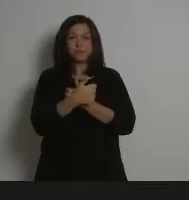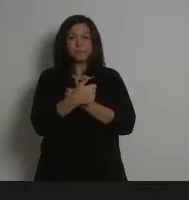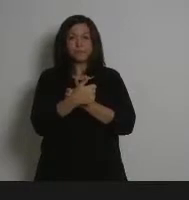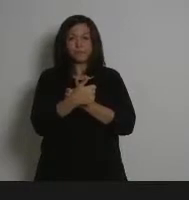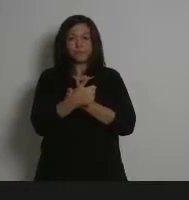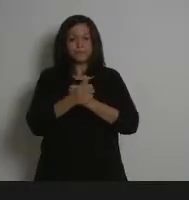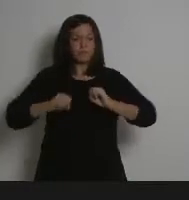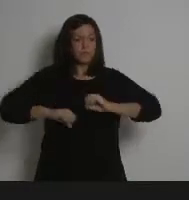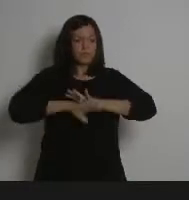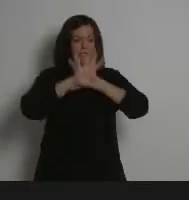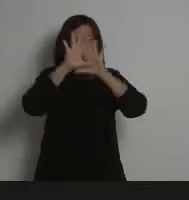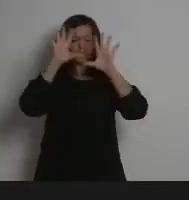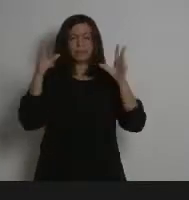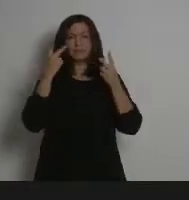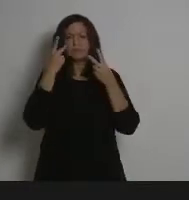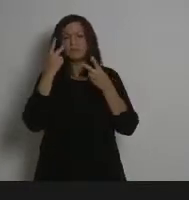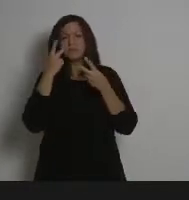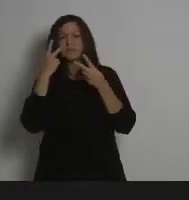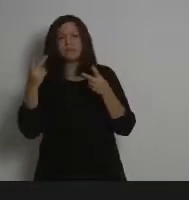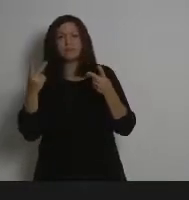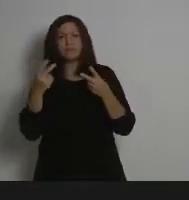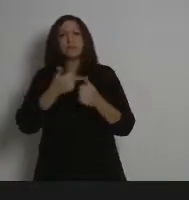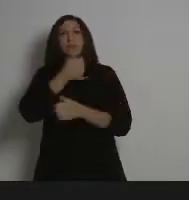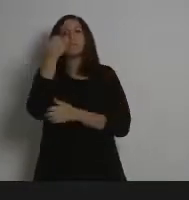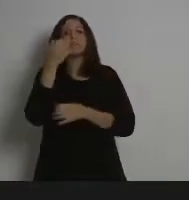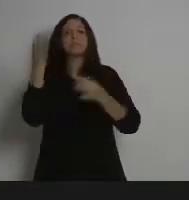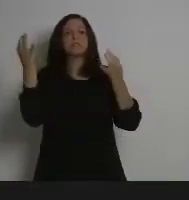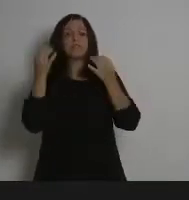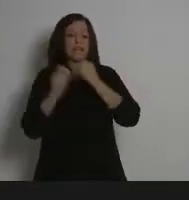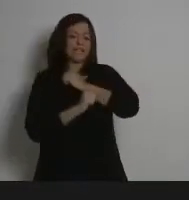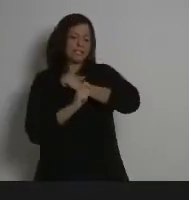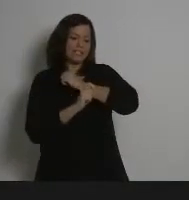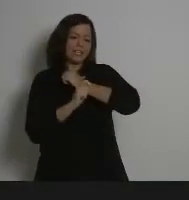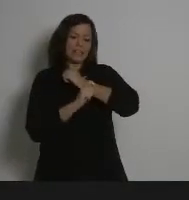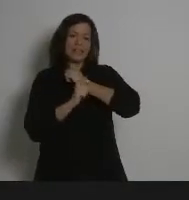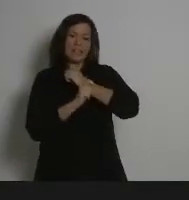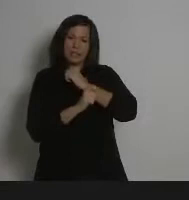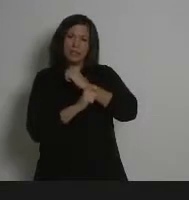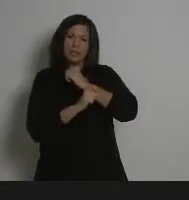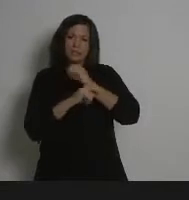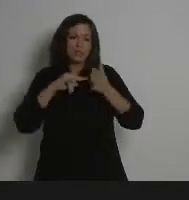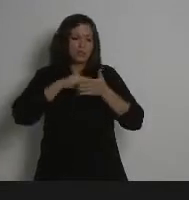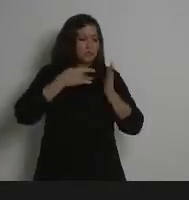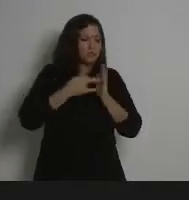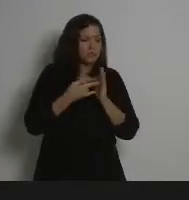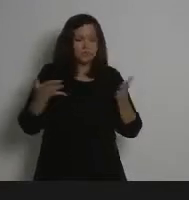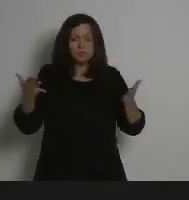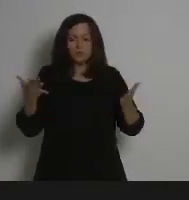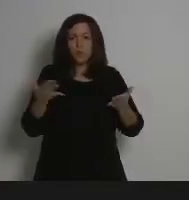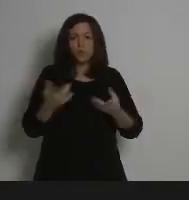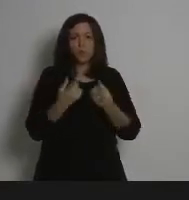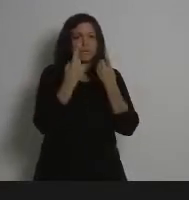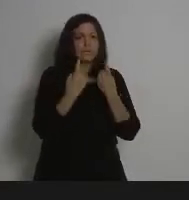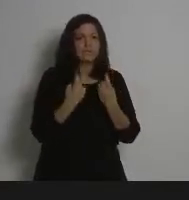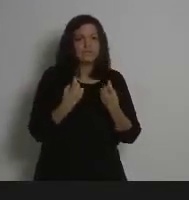como estratégicos. Cómo resolvemos la necesidad de compatibilizar el sector agrario y energético,